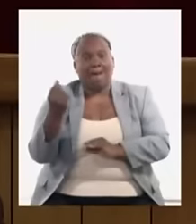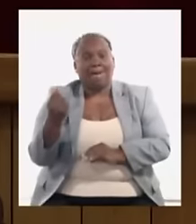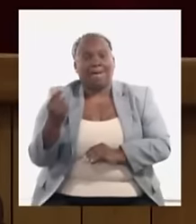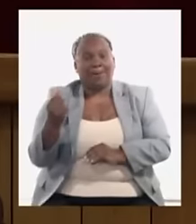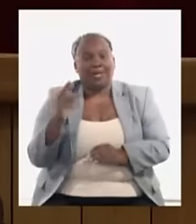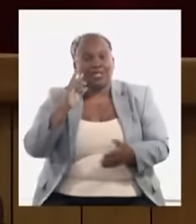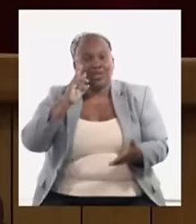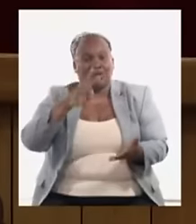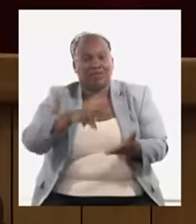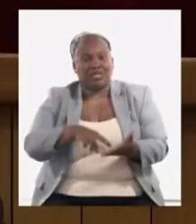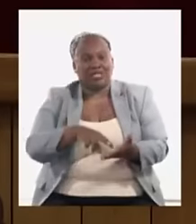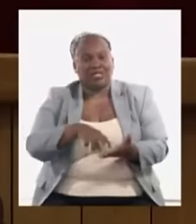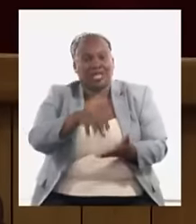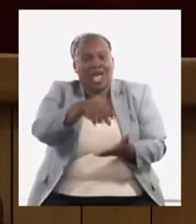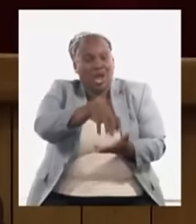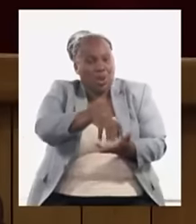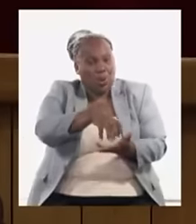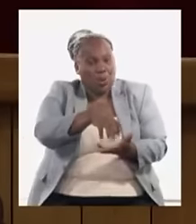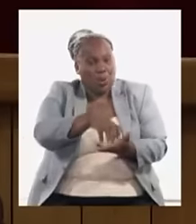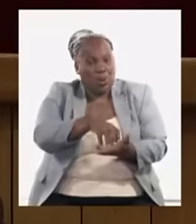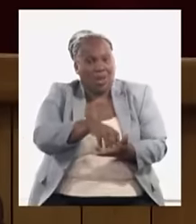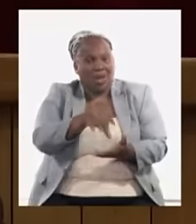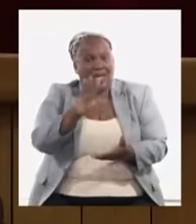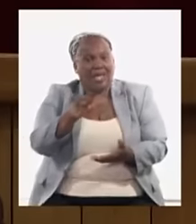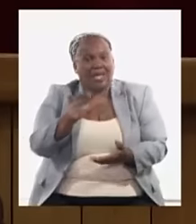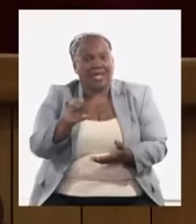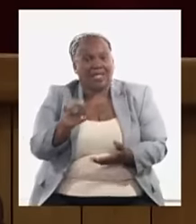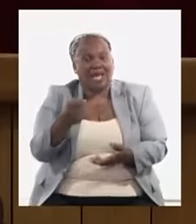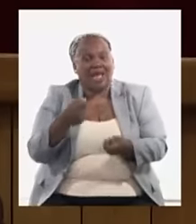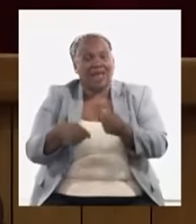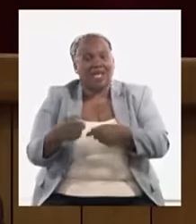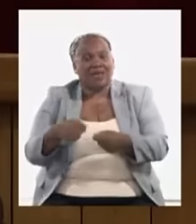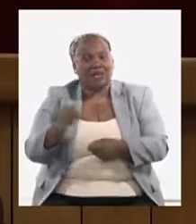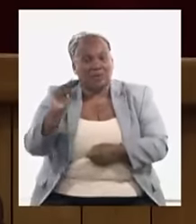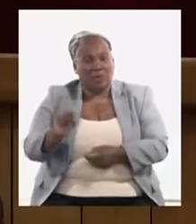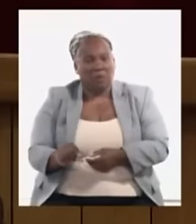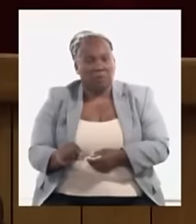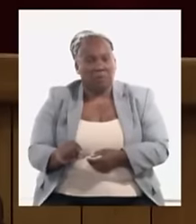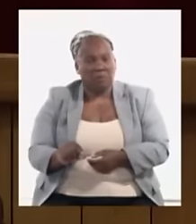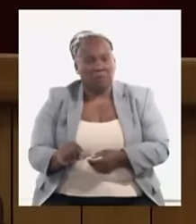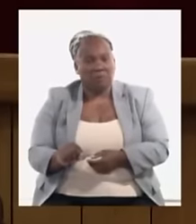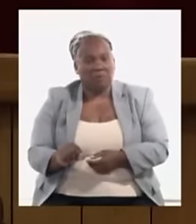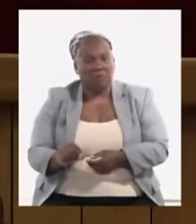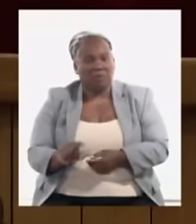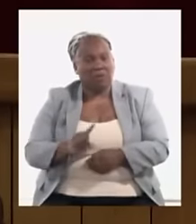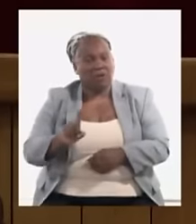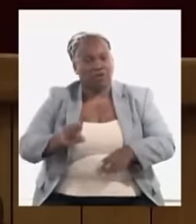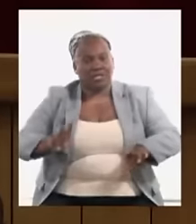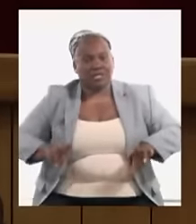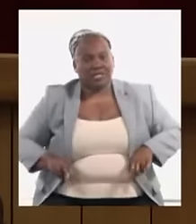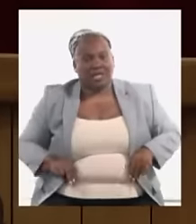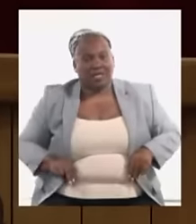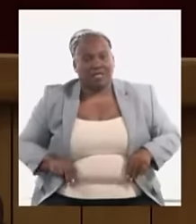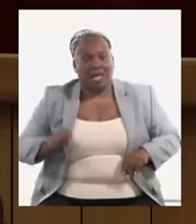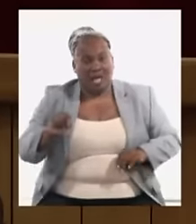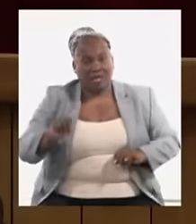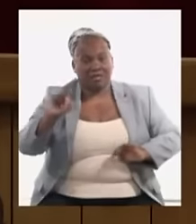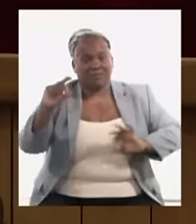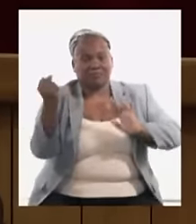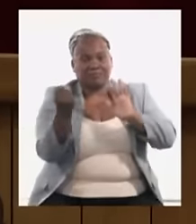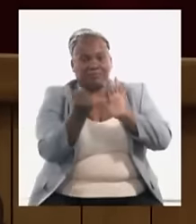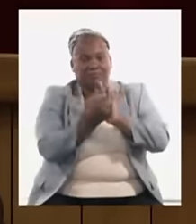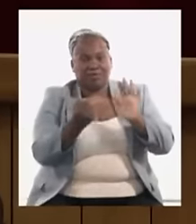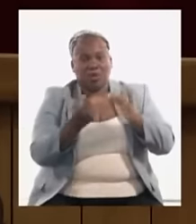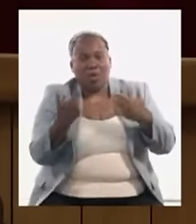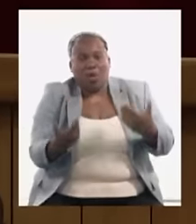referencia del lugar donde está esa vivienda y el que diga que la vendió a menos no se acepta porque ahí está certificado cuál